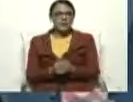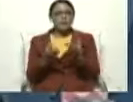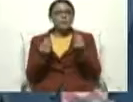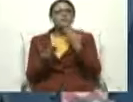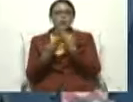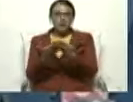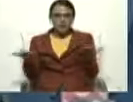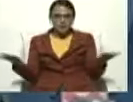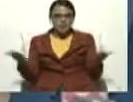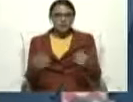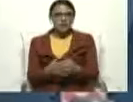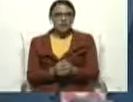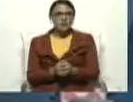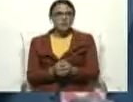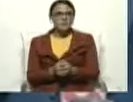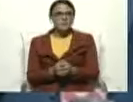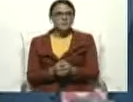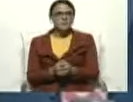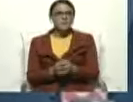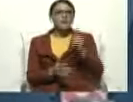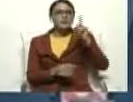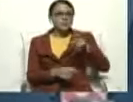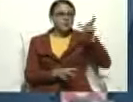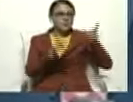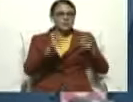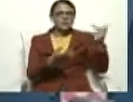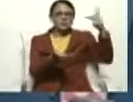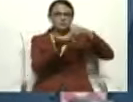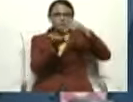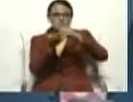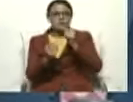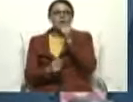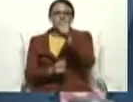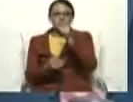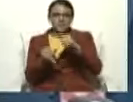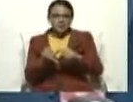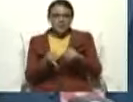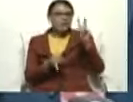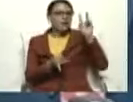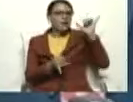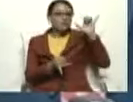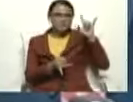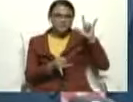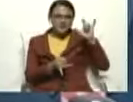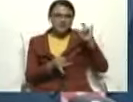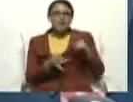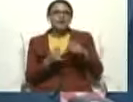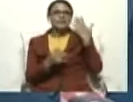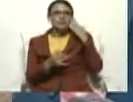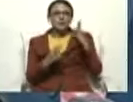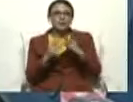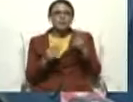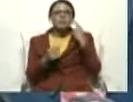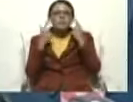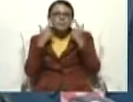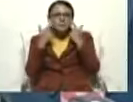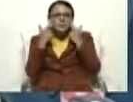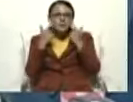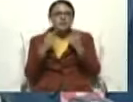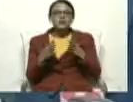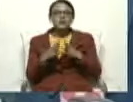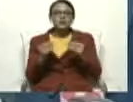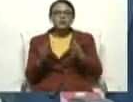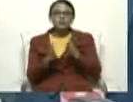gracias a los medios de comunicación y a los periodistas que han sido objetivos en